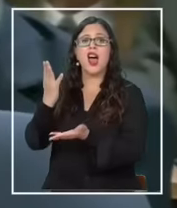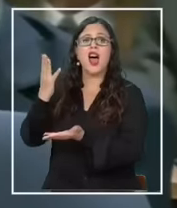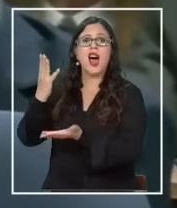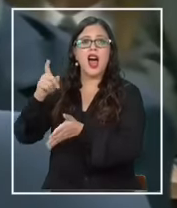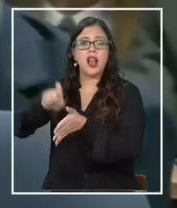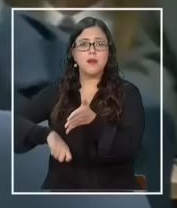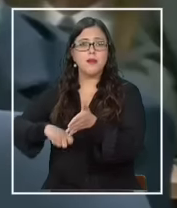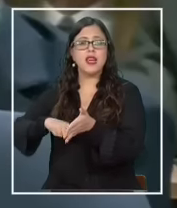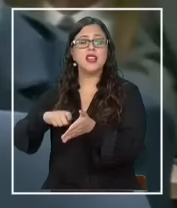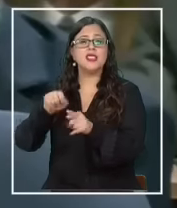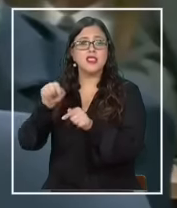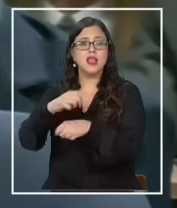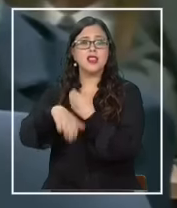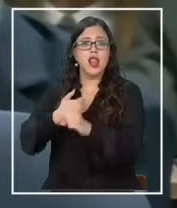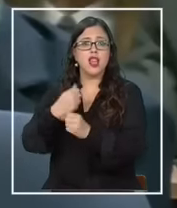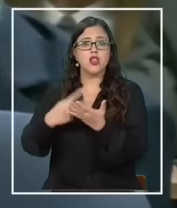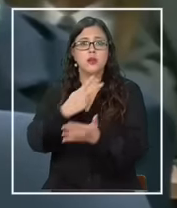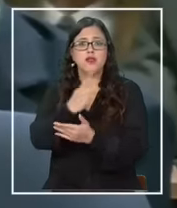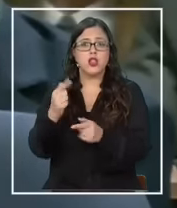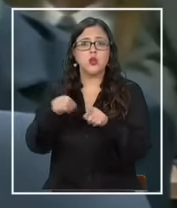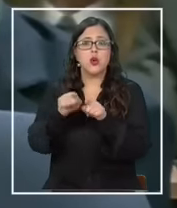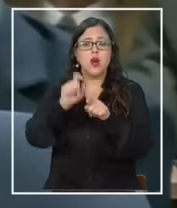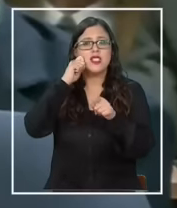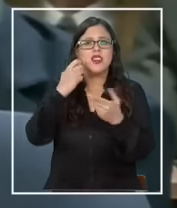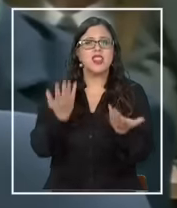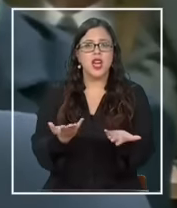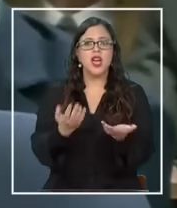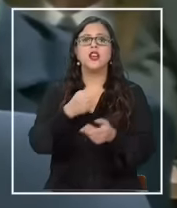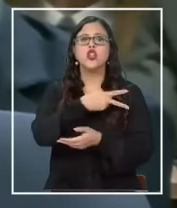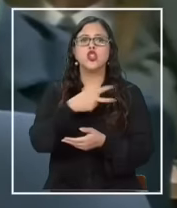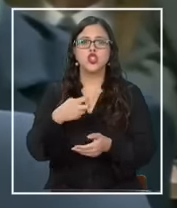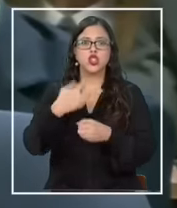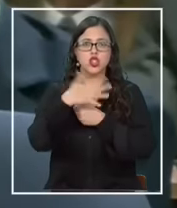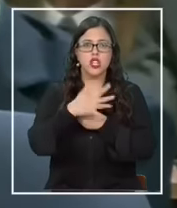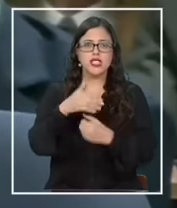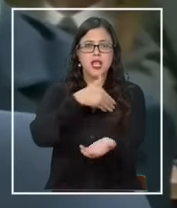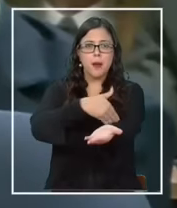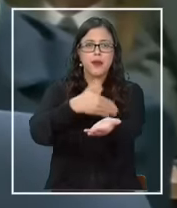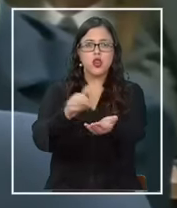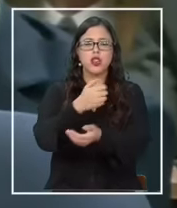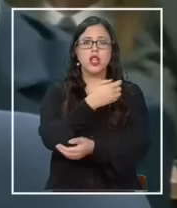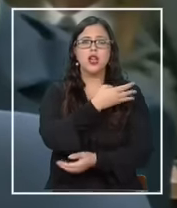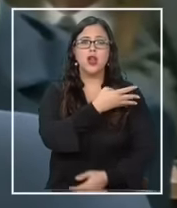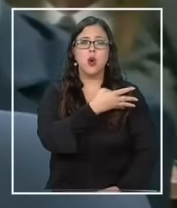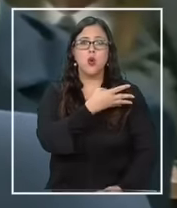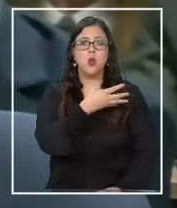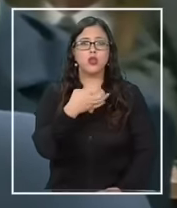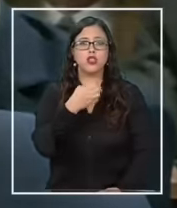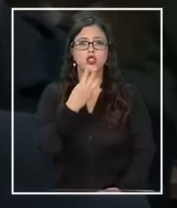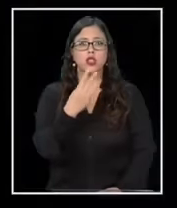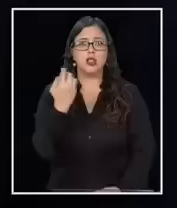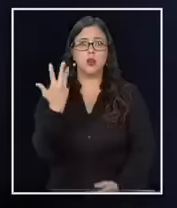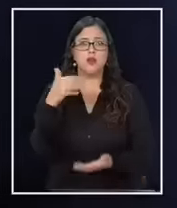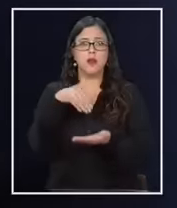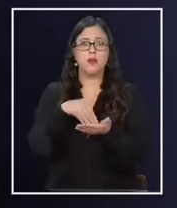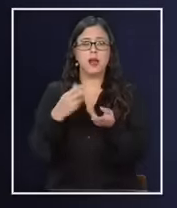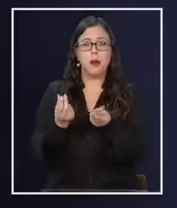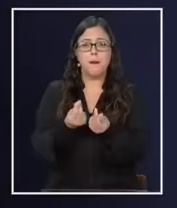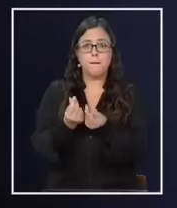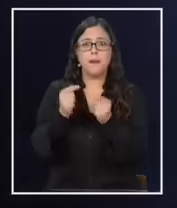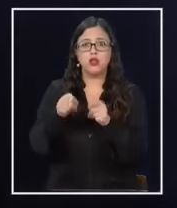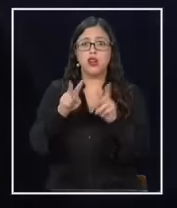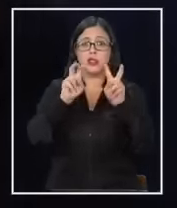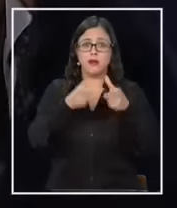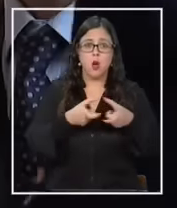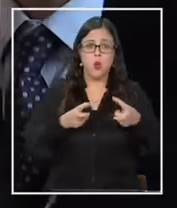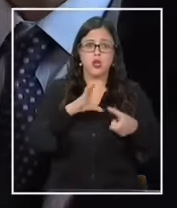desconocido o no justificado, y que totalizan a lo menos 215.439.000 pesos. Y no solo en